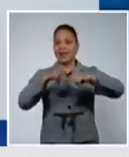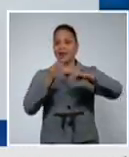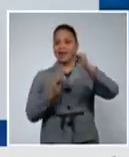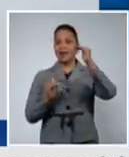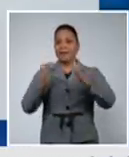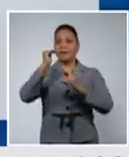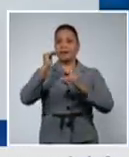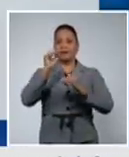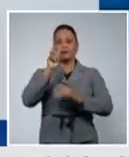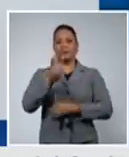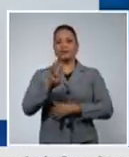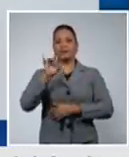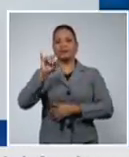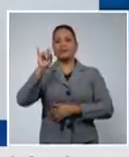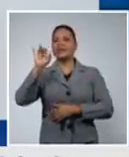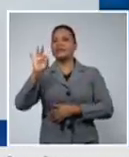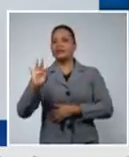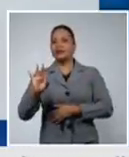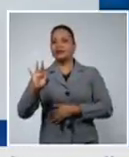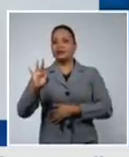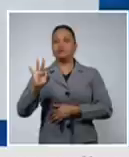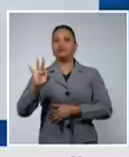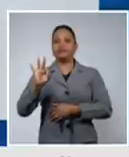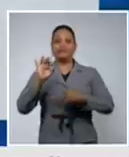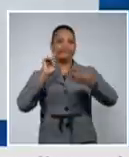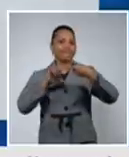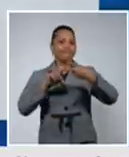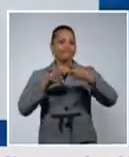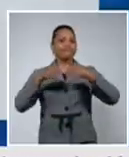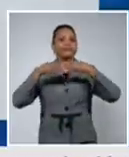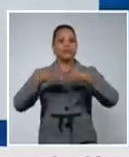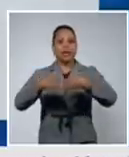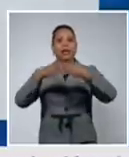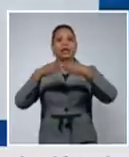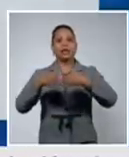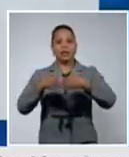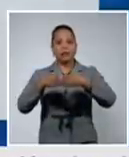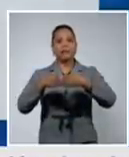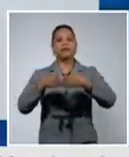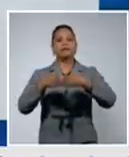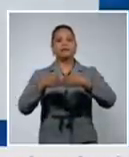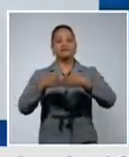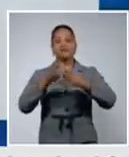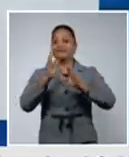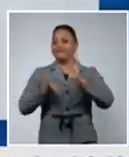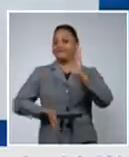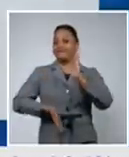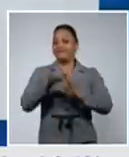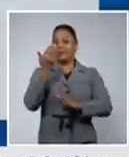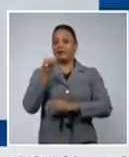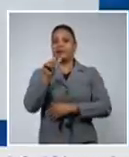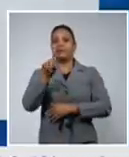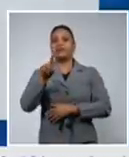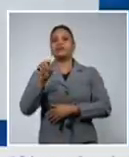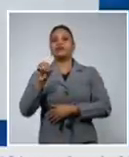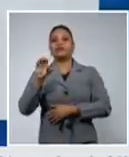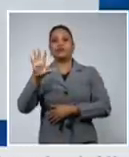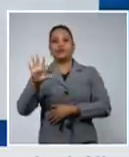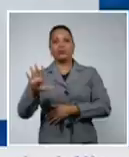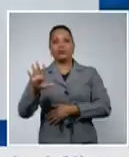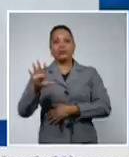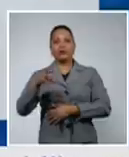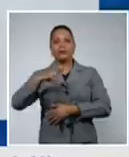368 Granma, una cifra extremadamente elevada, 105 Pinar